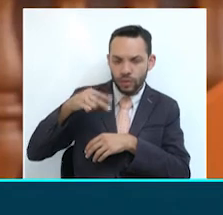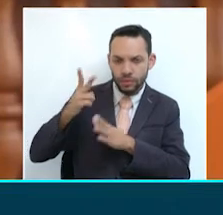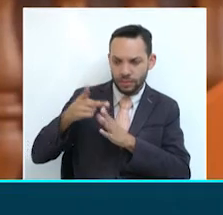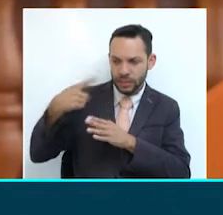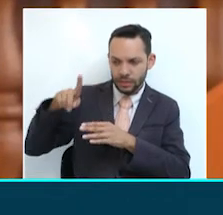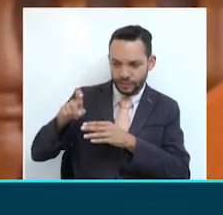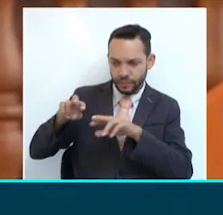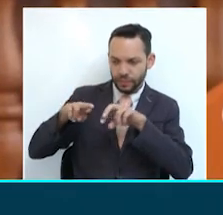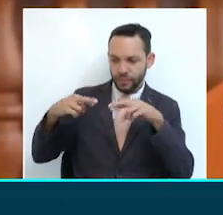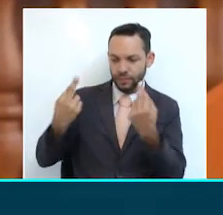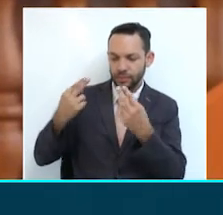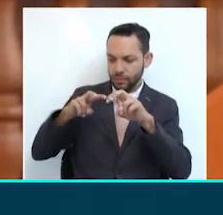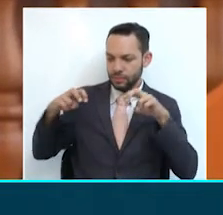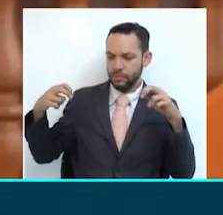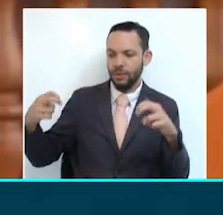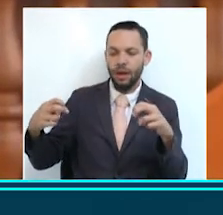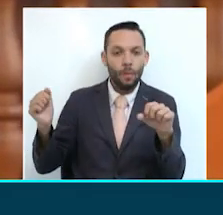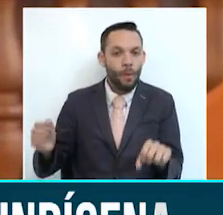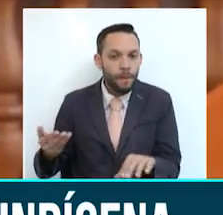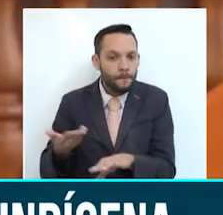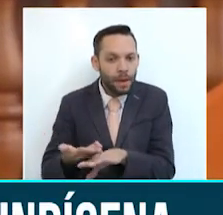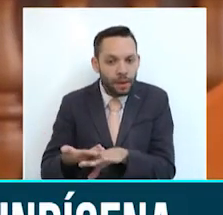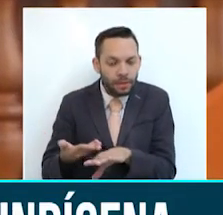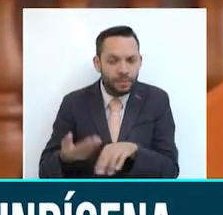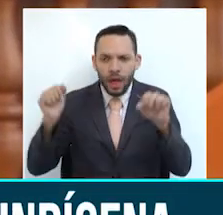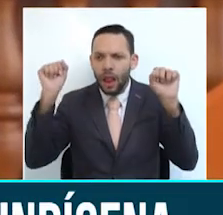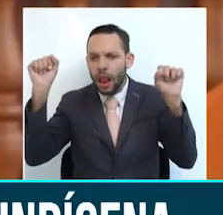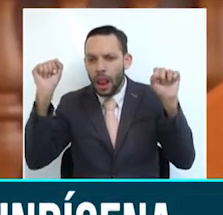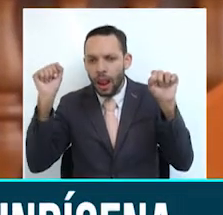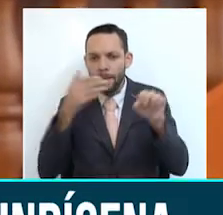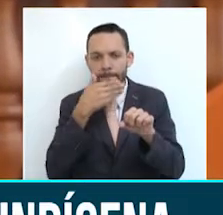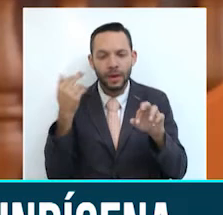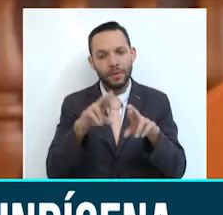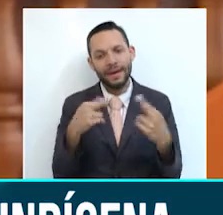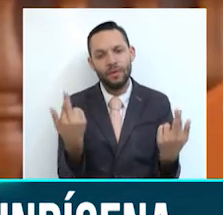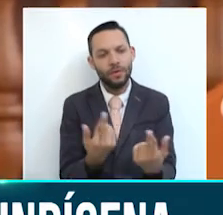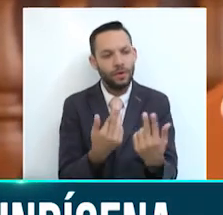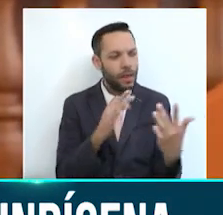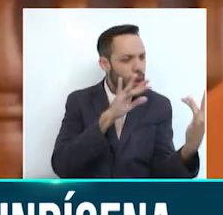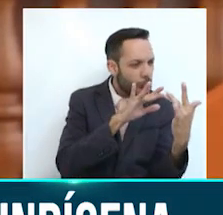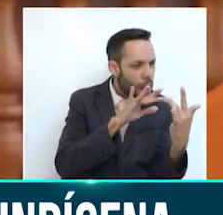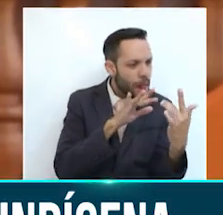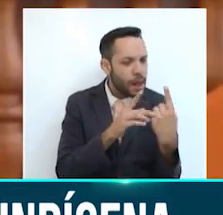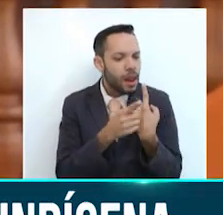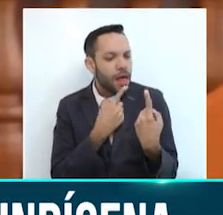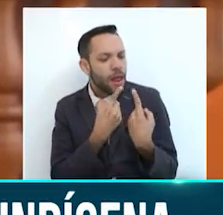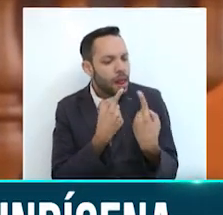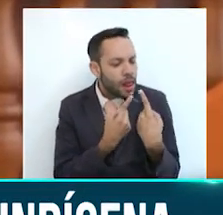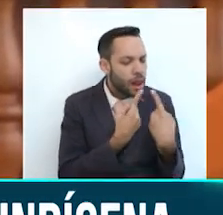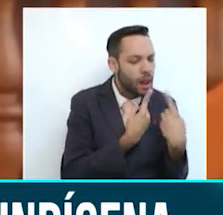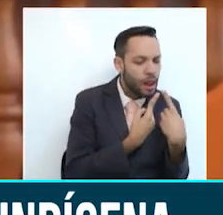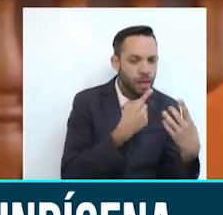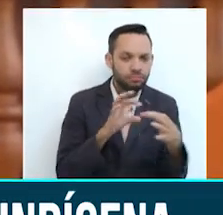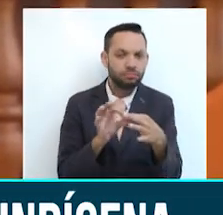mesa de concertación lo que ha permitido es esto, que en vez de existir protestas, exista un tema de un diálogo fluido entre el gobierno y los indígenas.